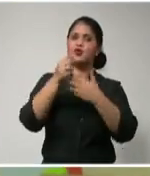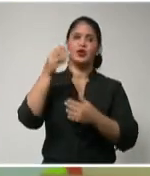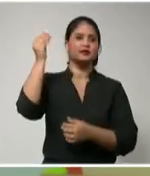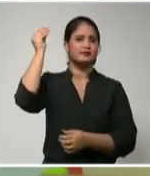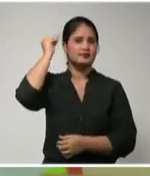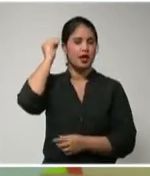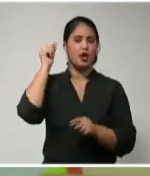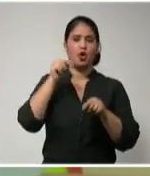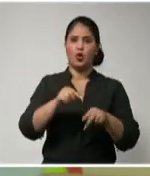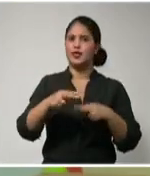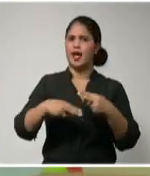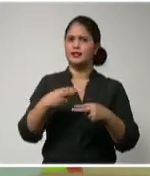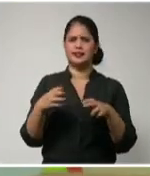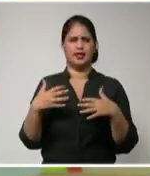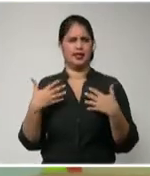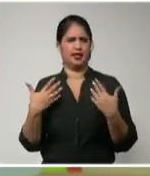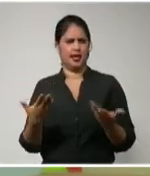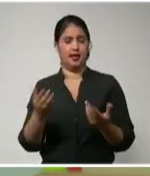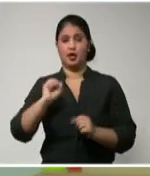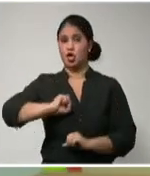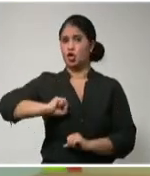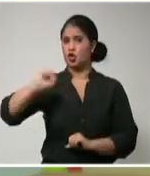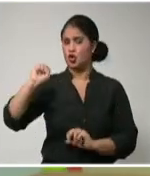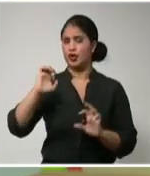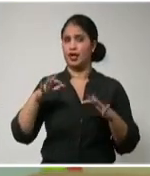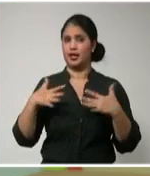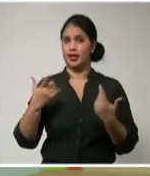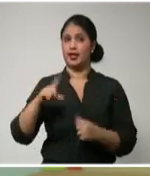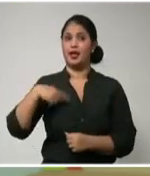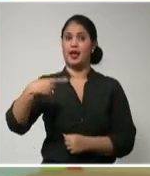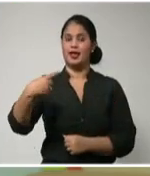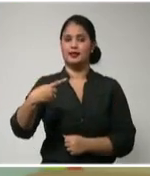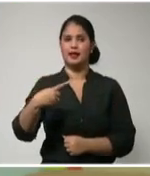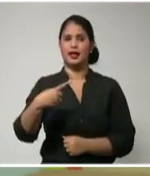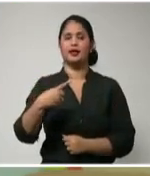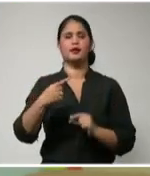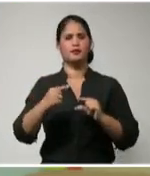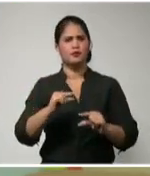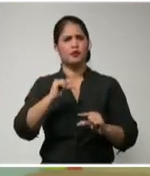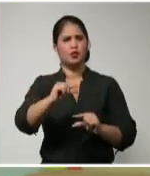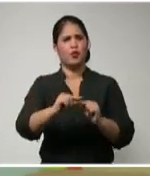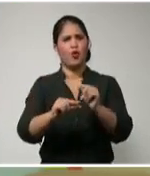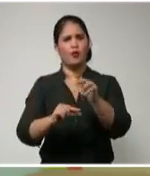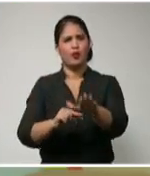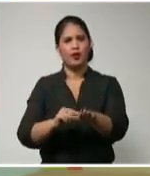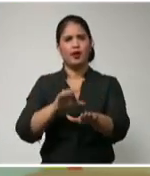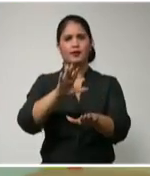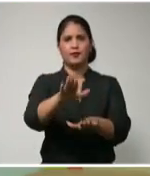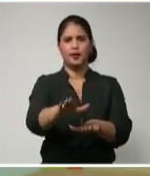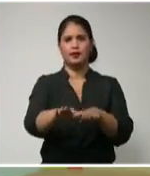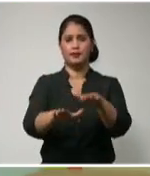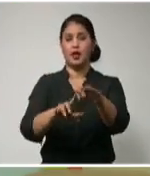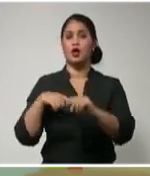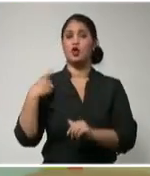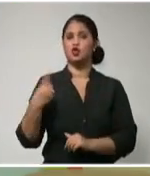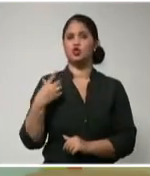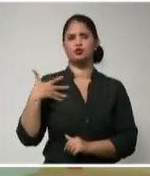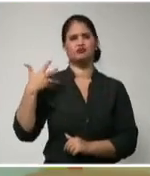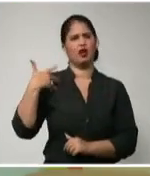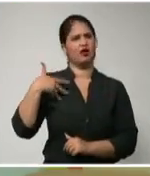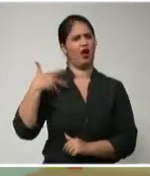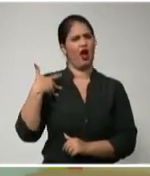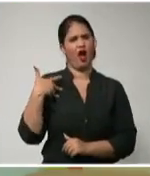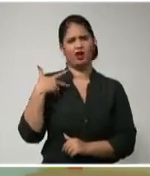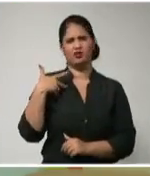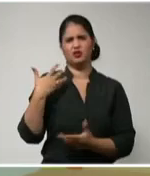qué está logrando él hoy? Y así cada día, un pasito a la vez. Quejarnos no vale la pena,